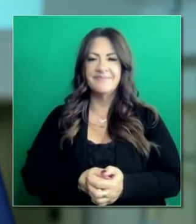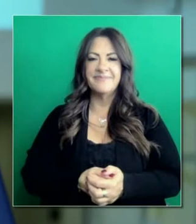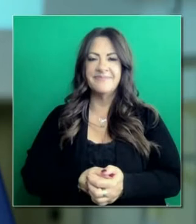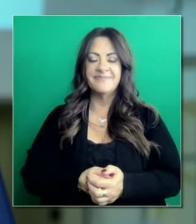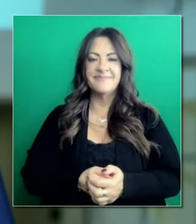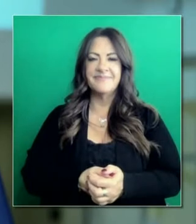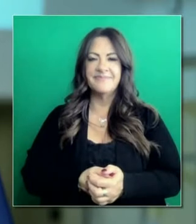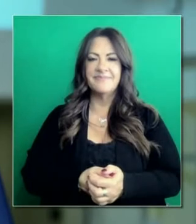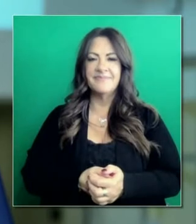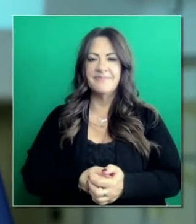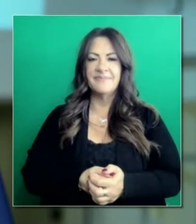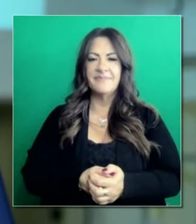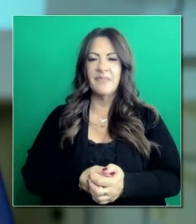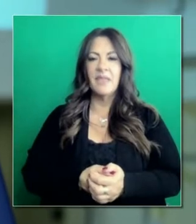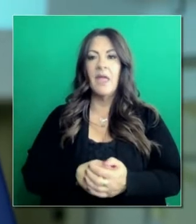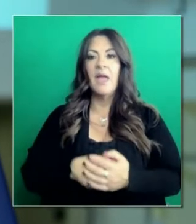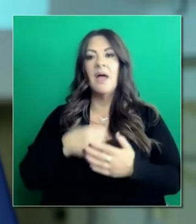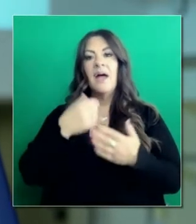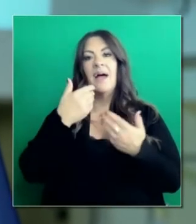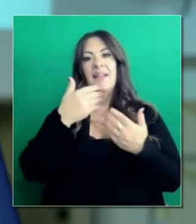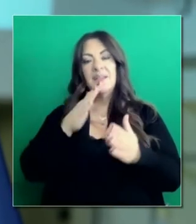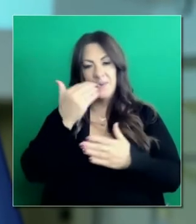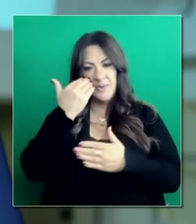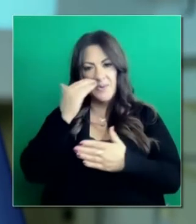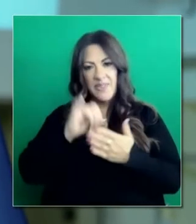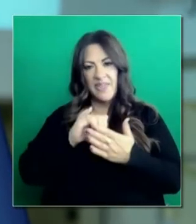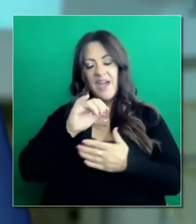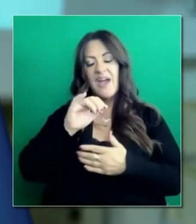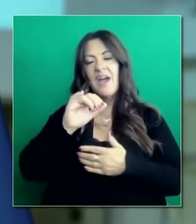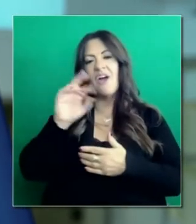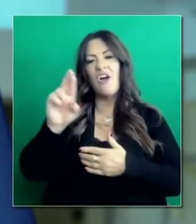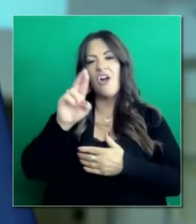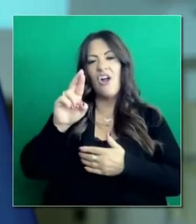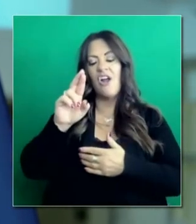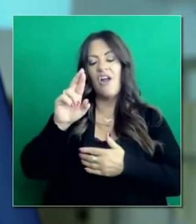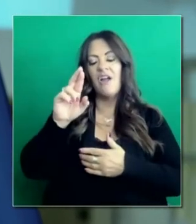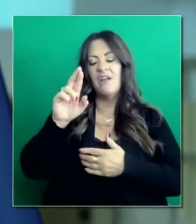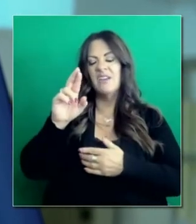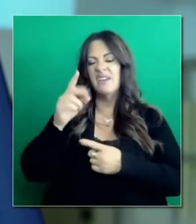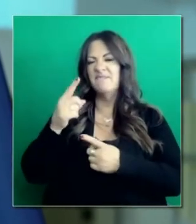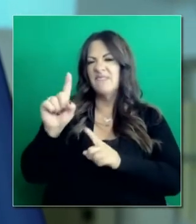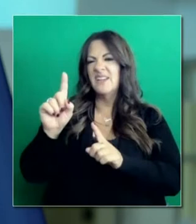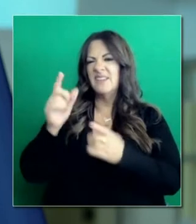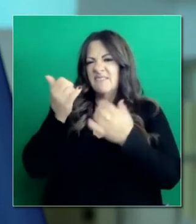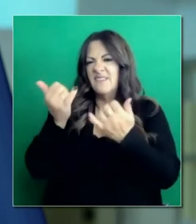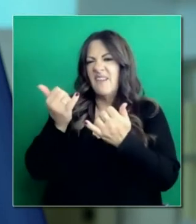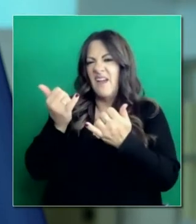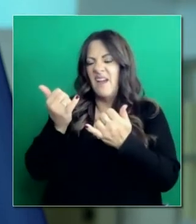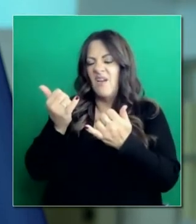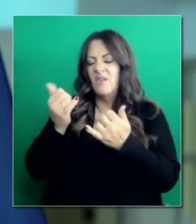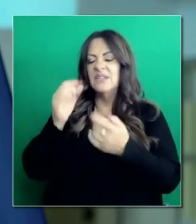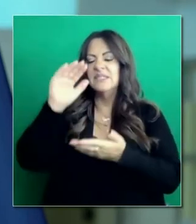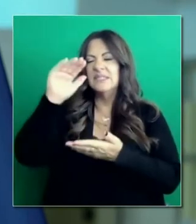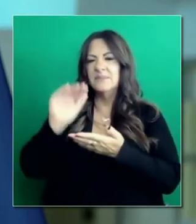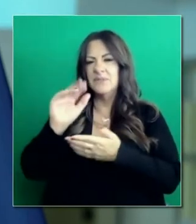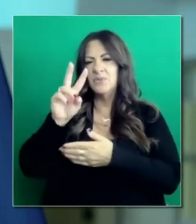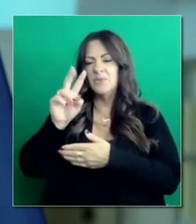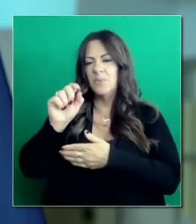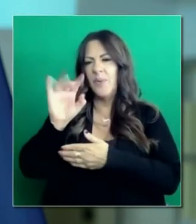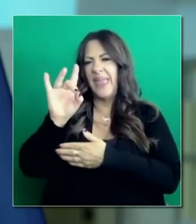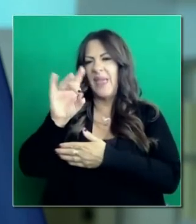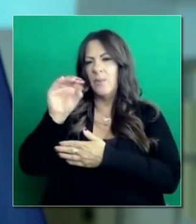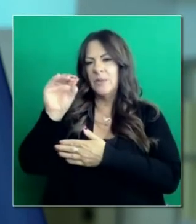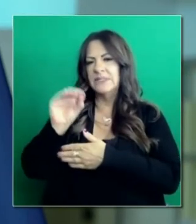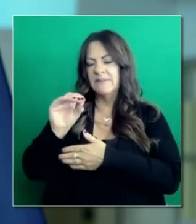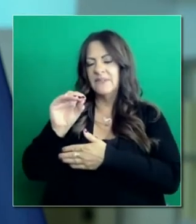Debería mencionar que nuestro efecto 0.87 por